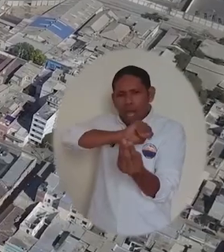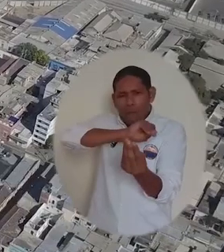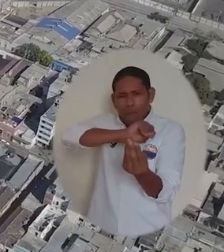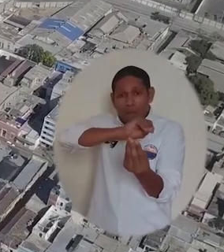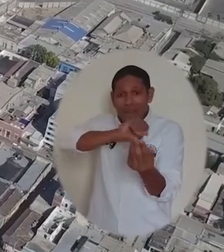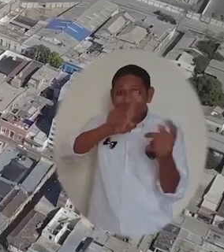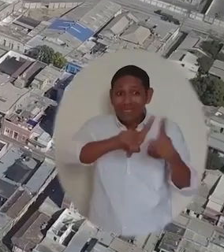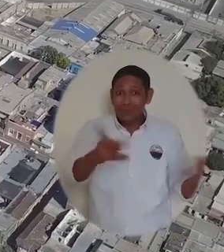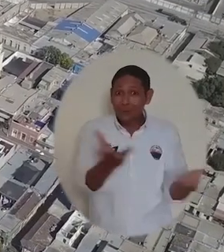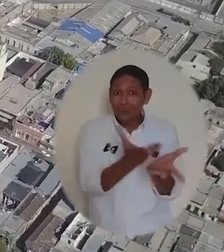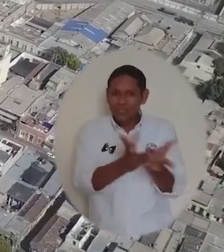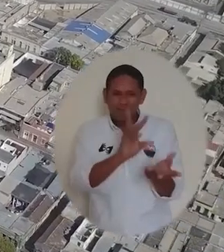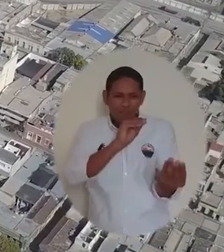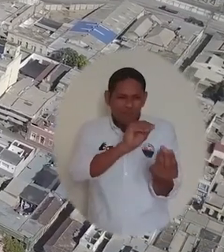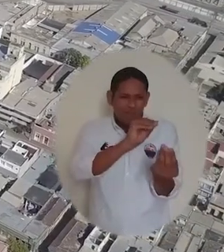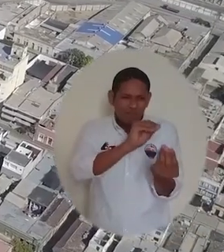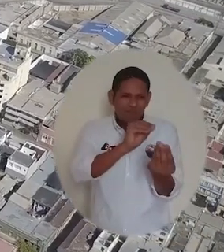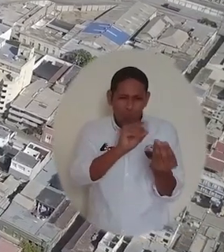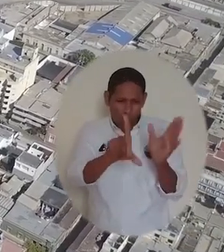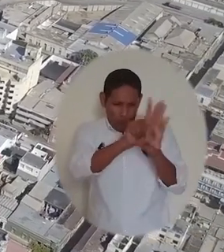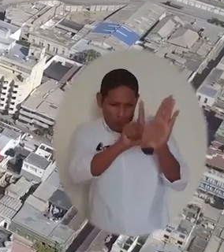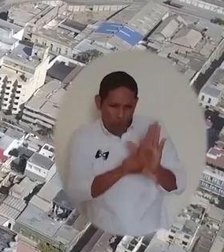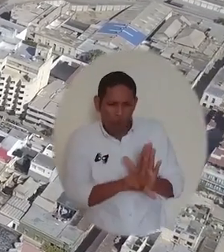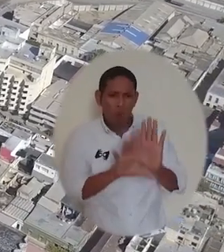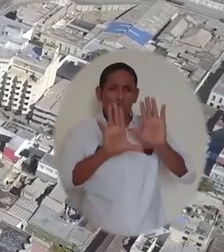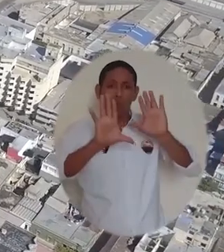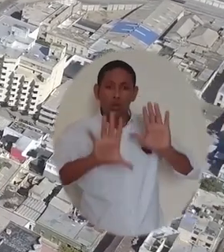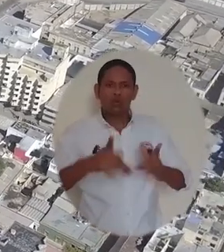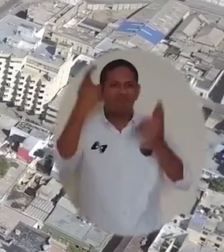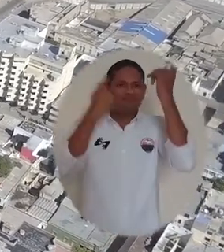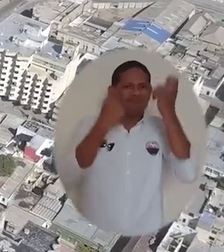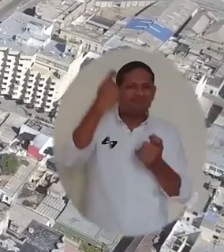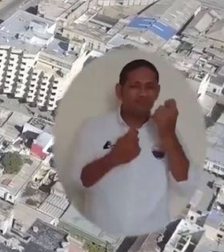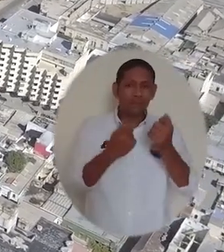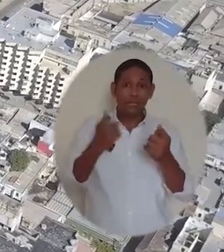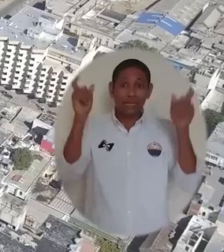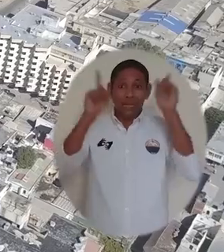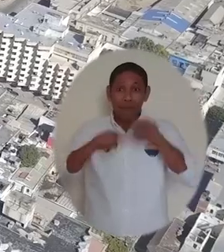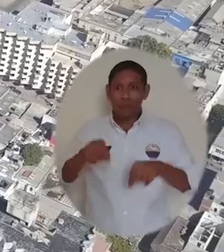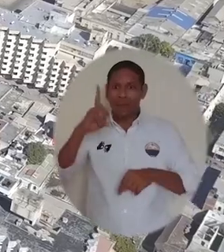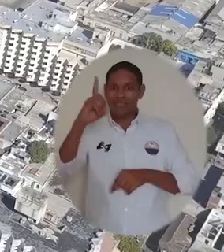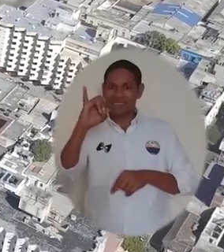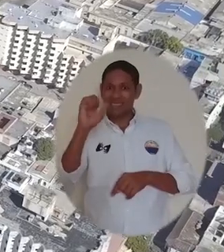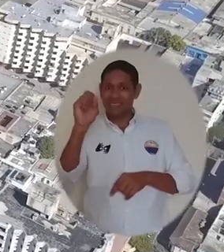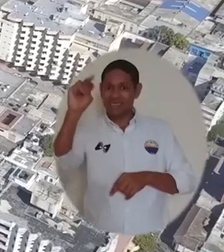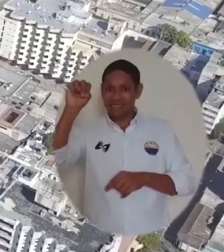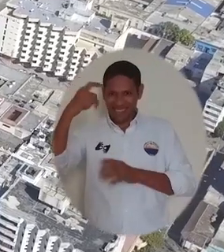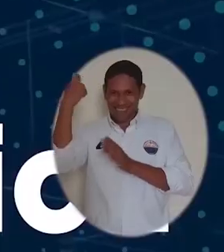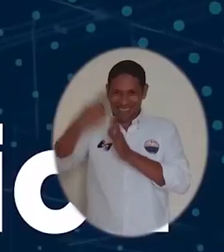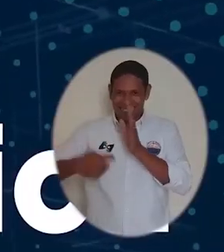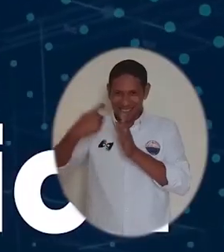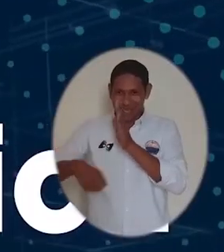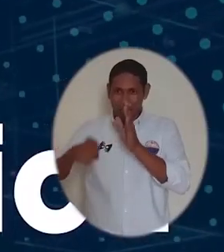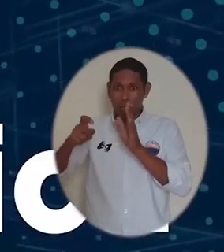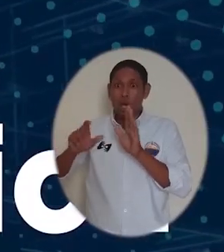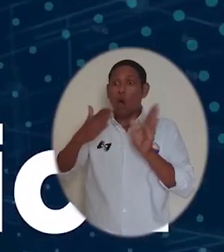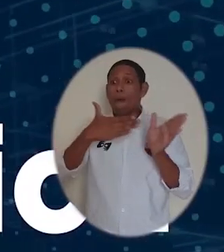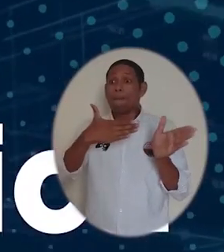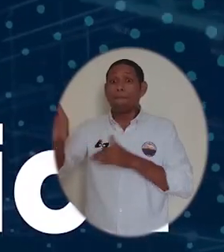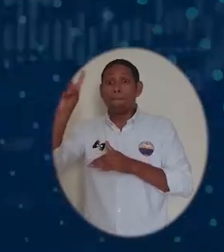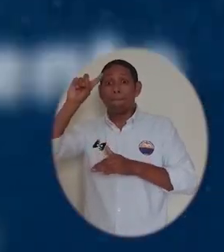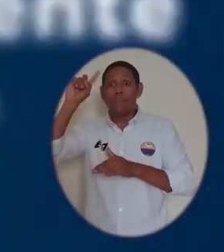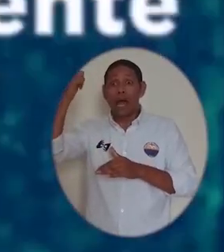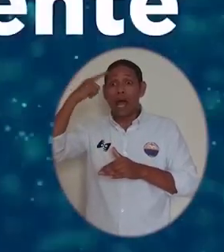capacitación que se les brinda a los estudiantes en el área tributaria y segundo pues la DIAN también dentro de su programa de